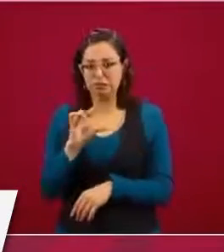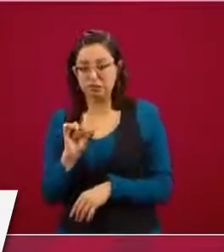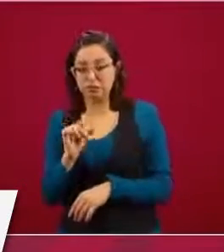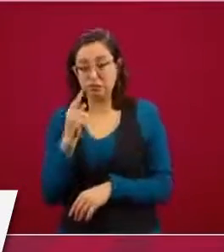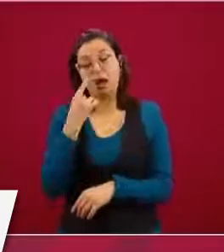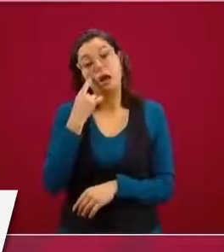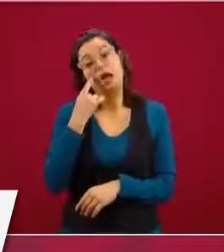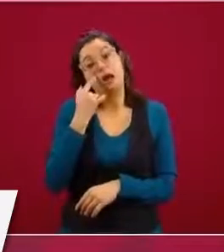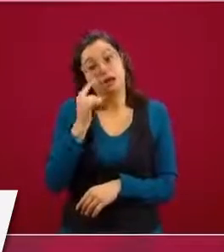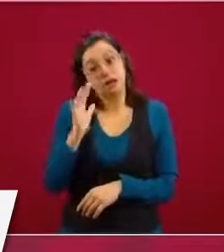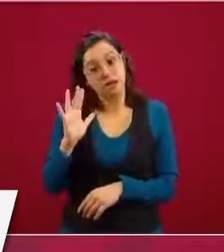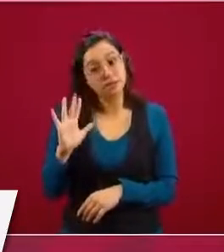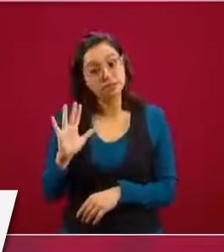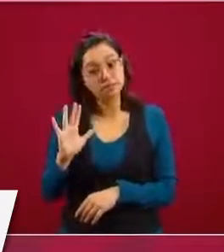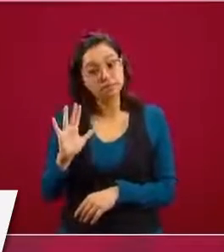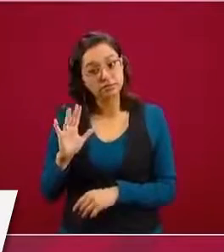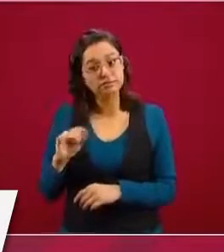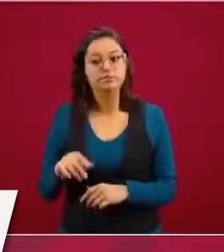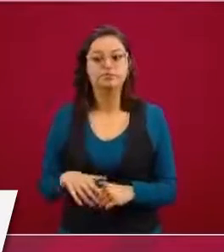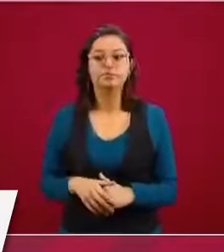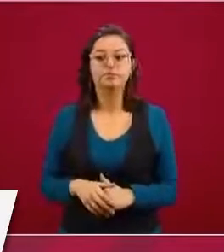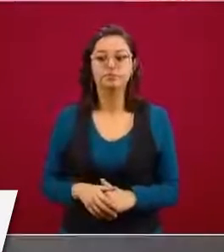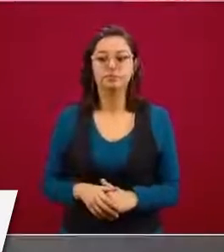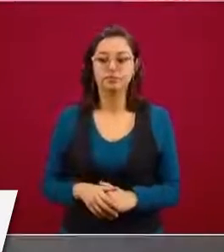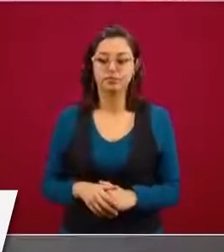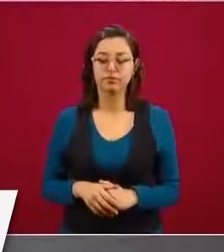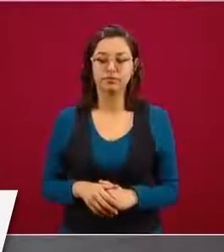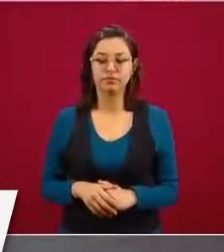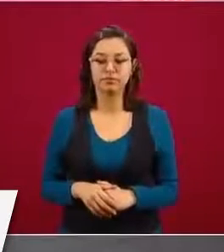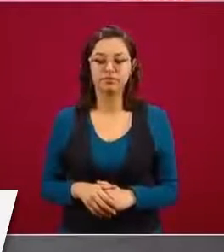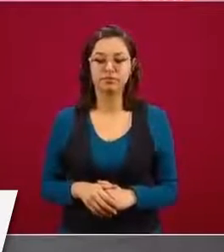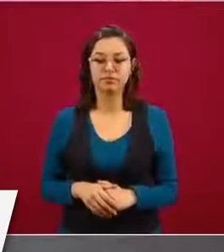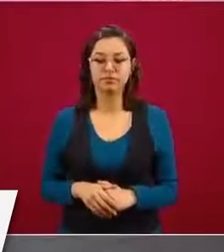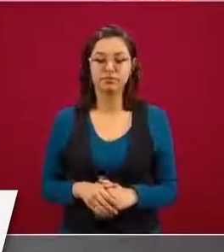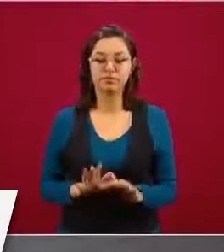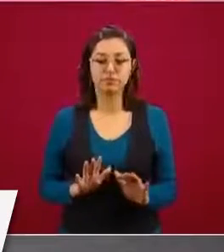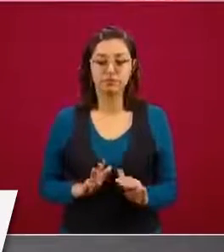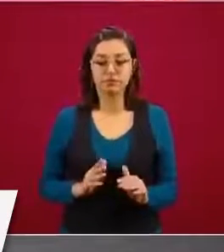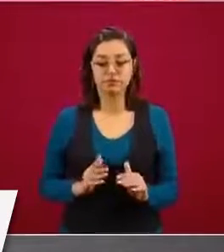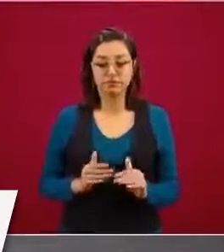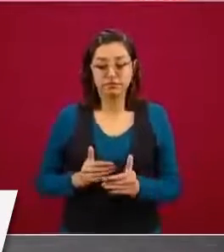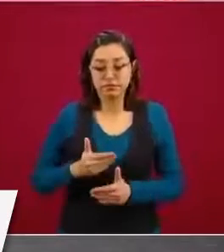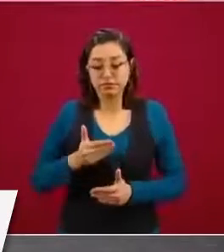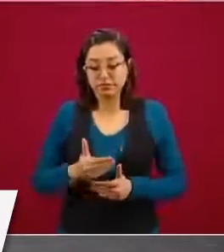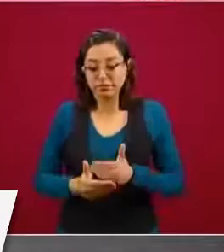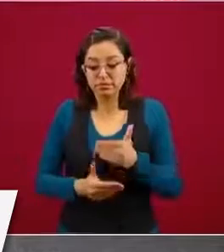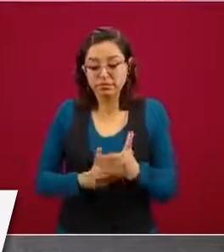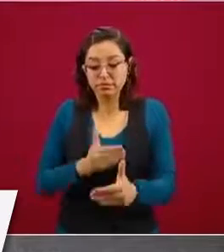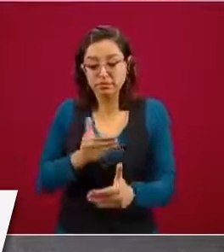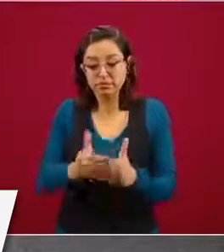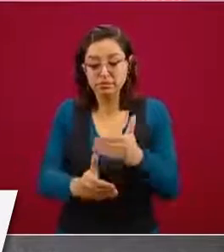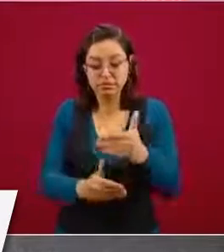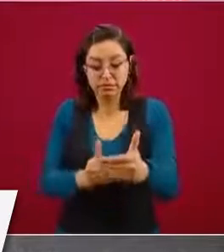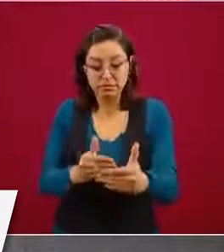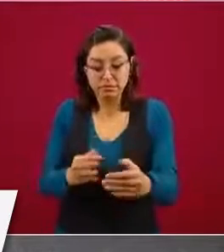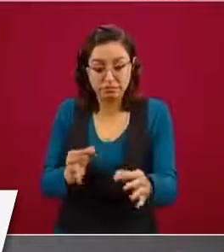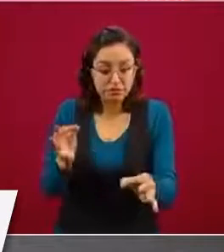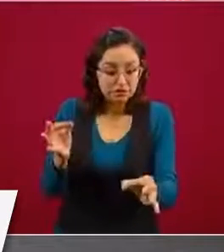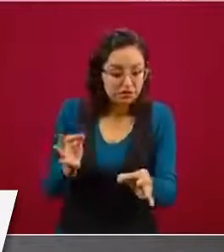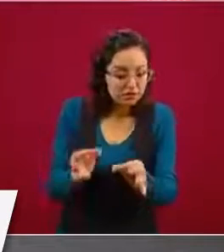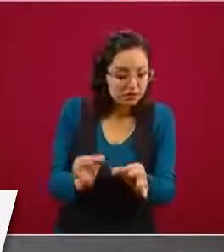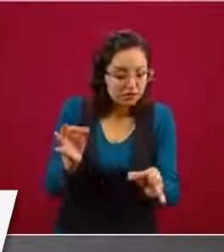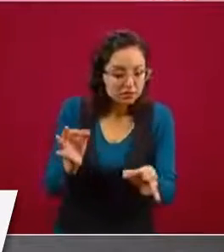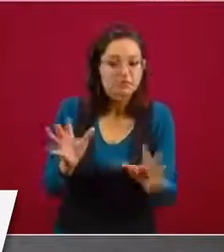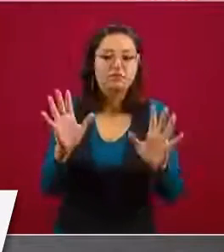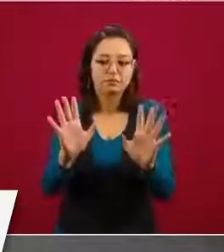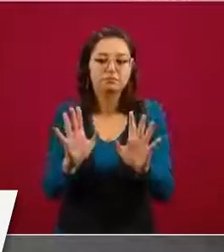Y se va a buscar el mejor momento, es cosa